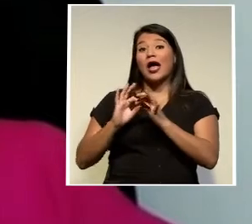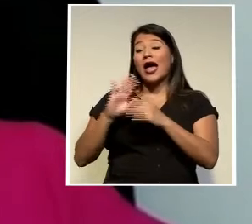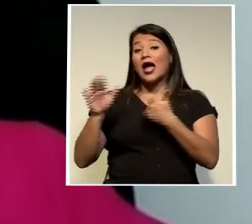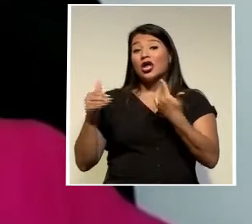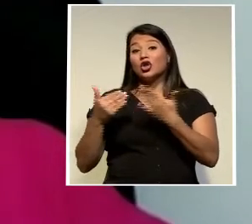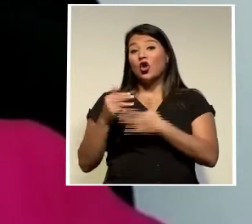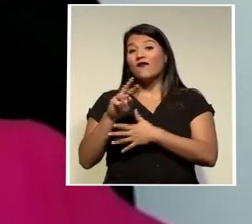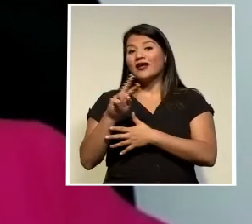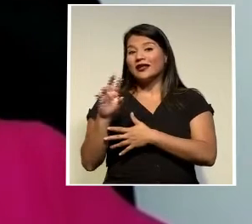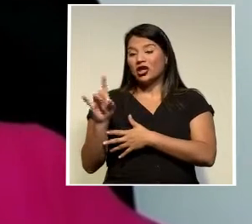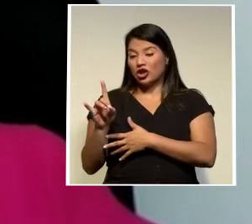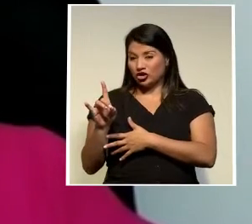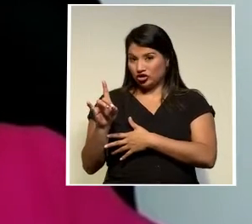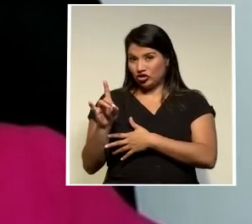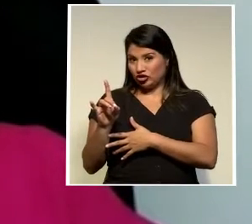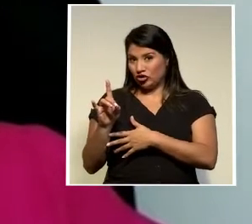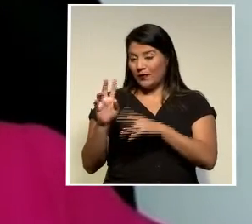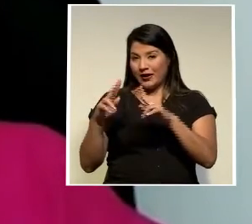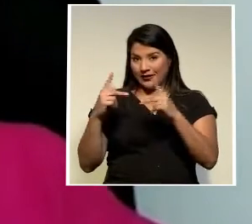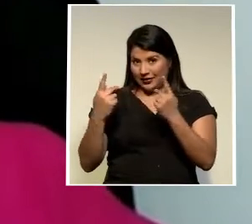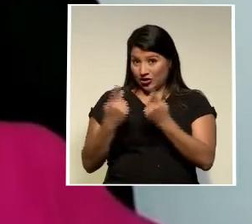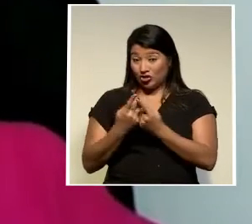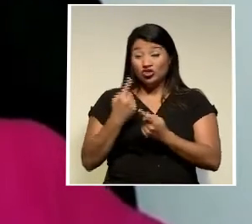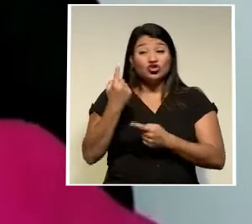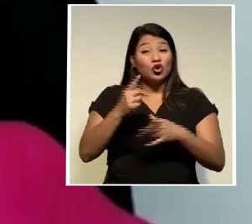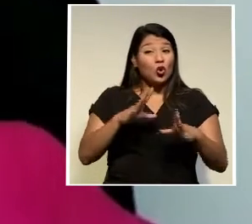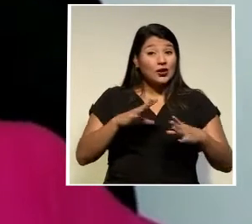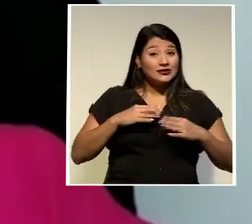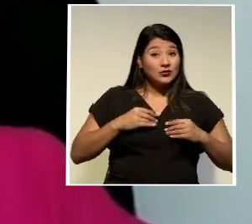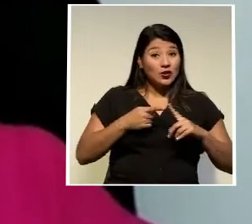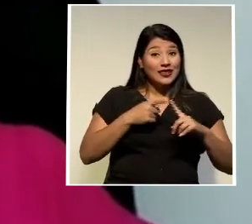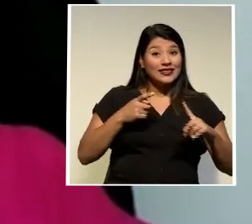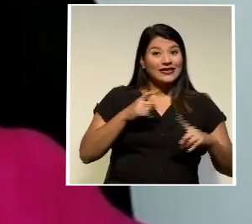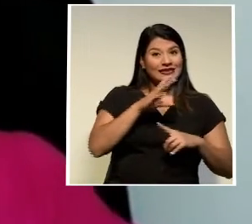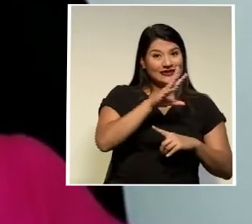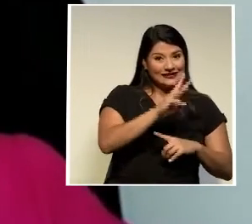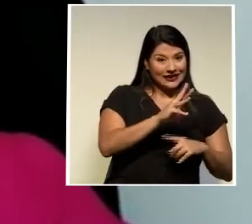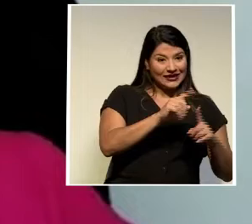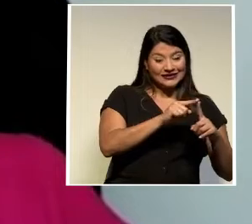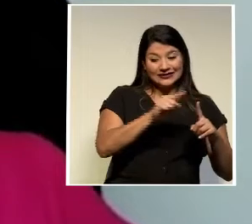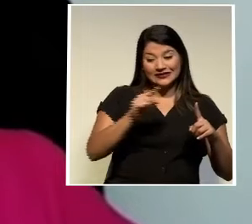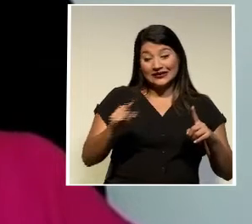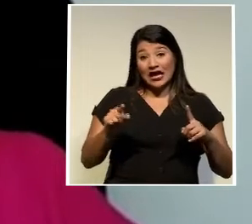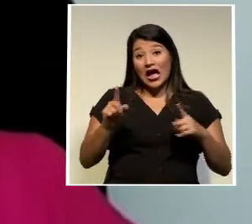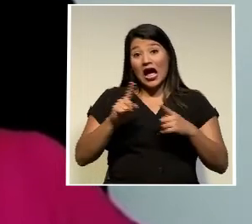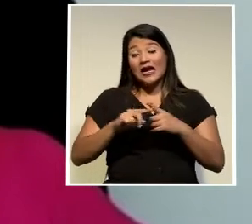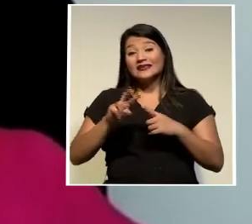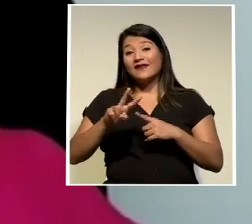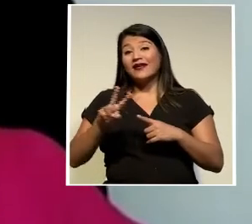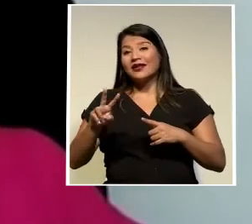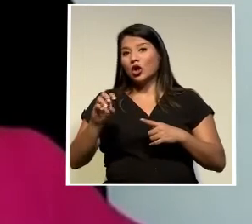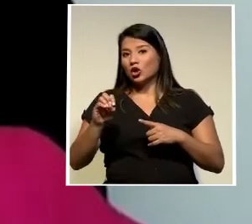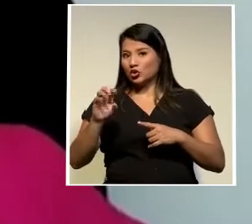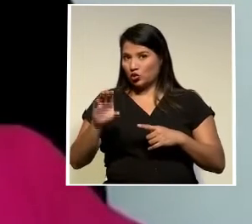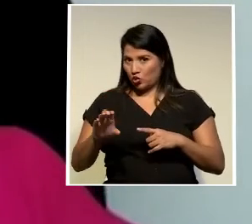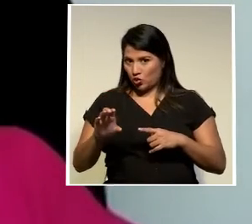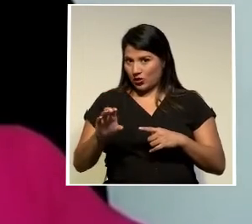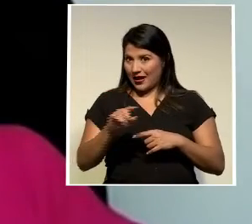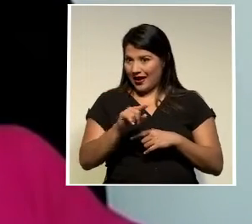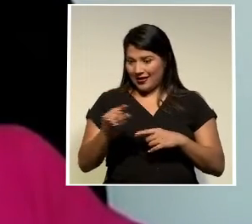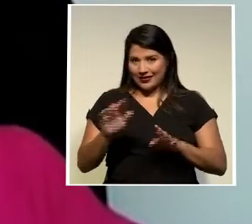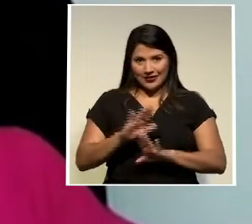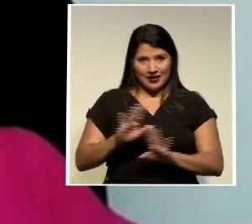en el periodo comprendido del 6 al 22 de octubre antes de esa fecha no se reciben